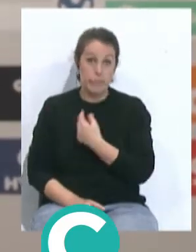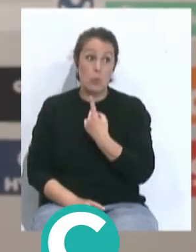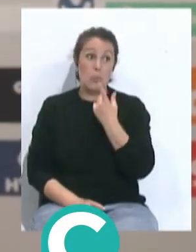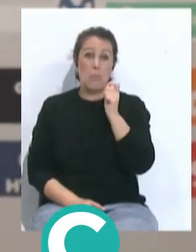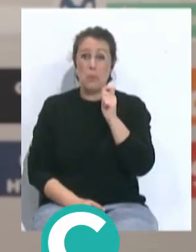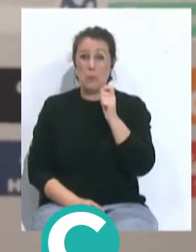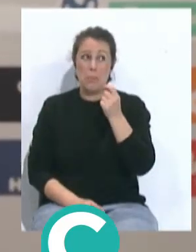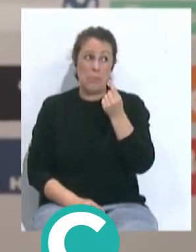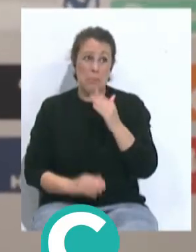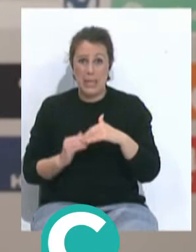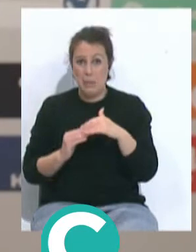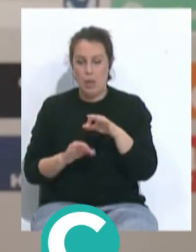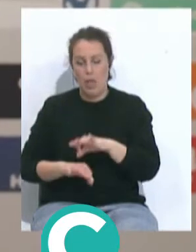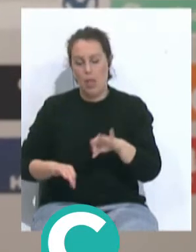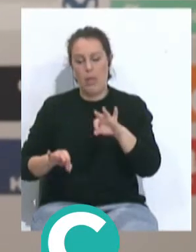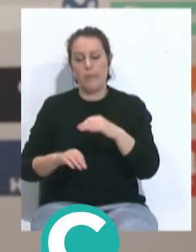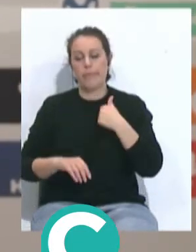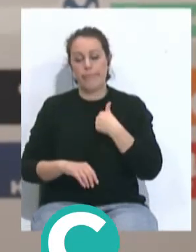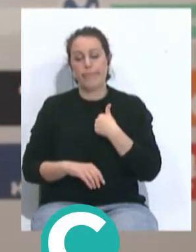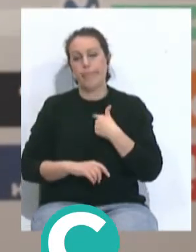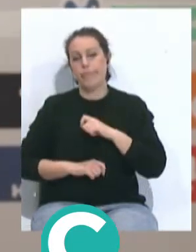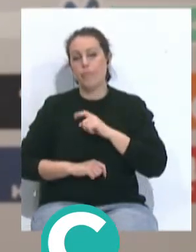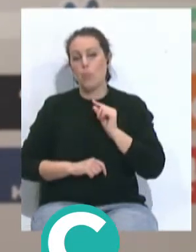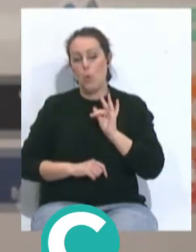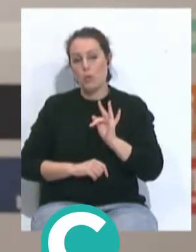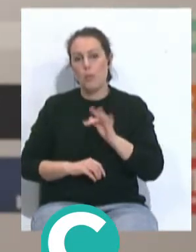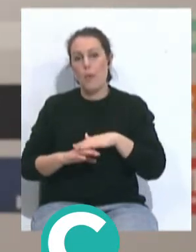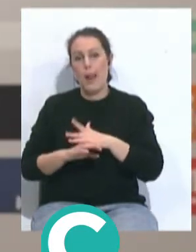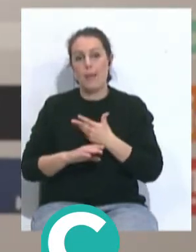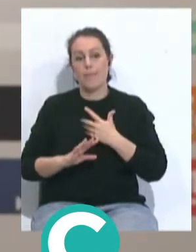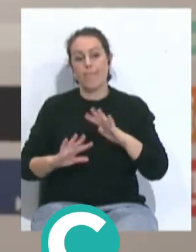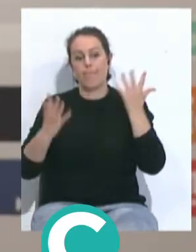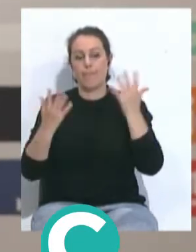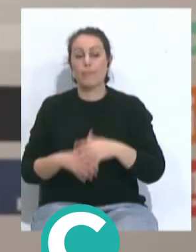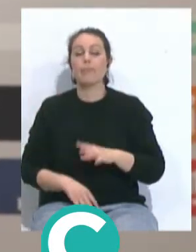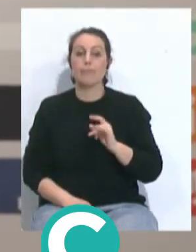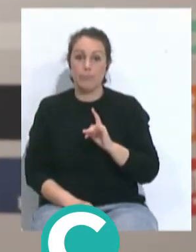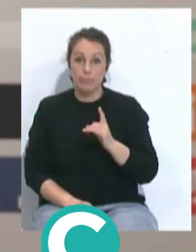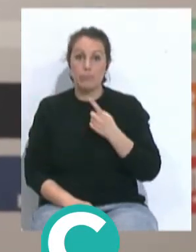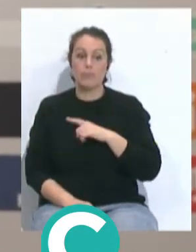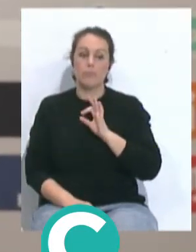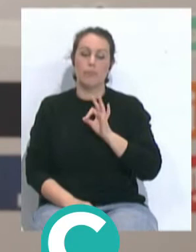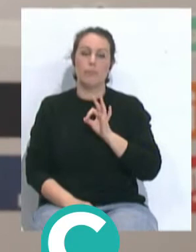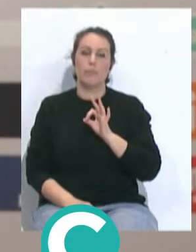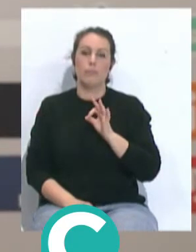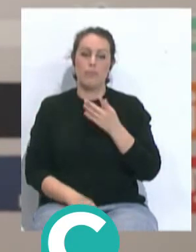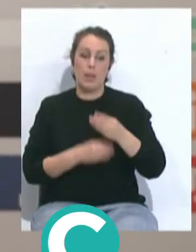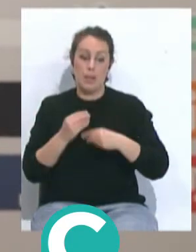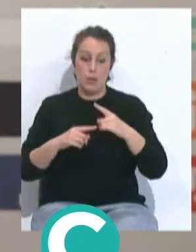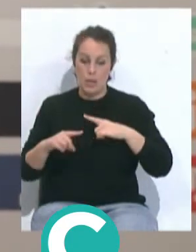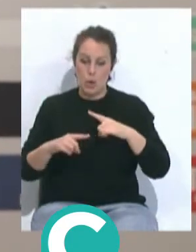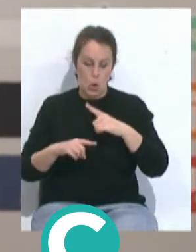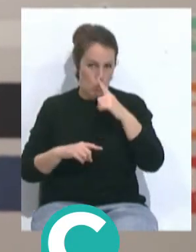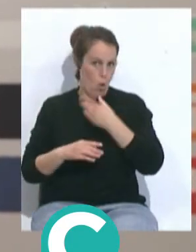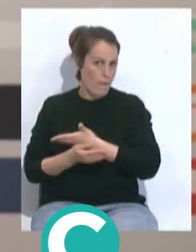aunque sea un punto aquí, que yo creo que nos hubiera venido muy bien para esa salvación. Sí, nosotros sí que verdad que creemos en lo que está haciendo el míster,